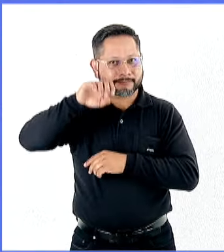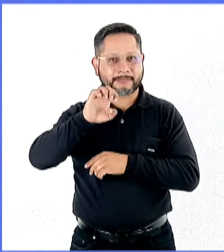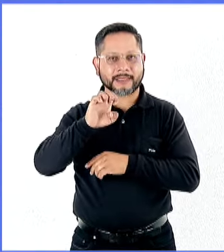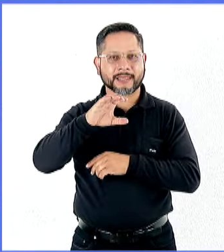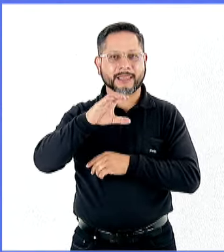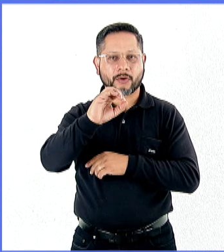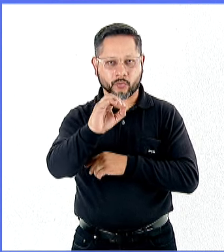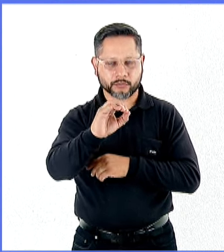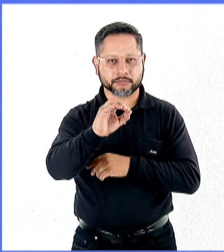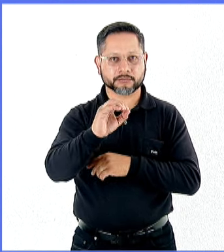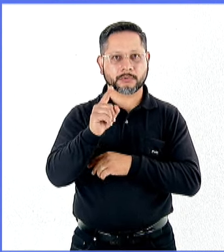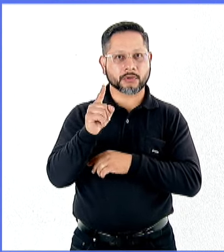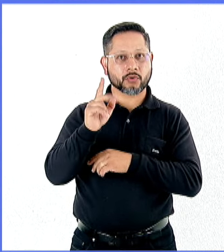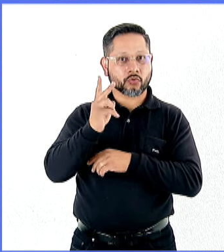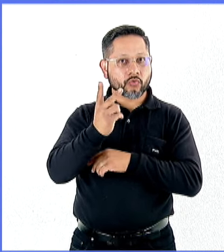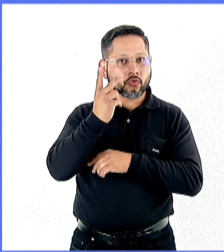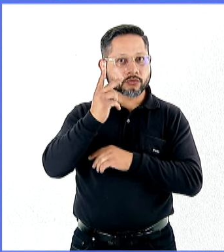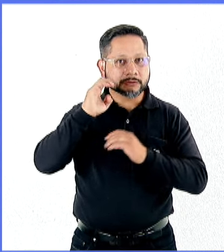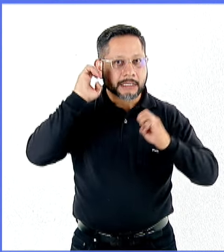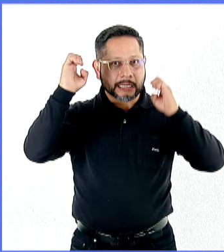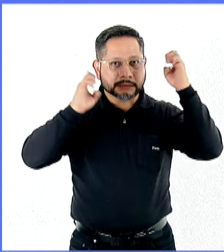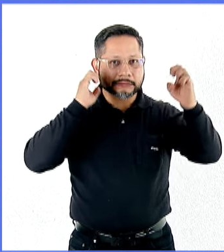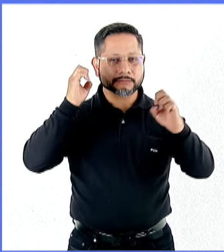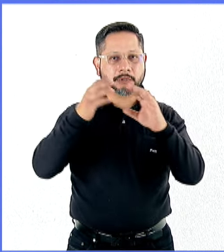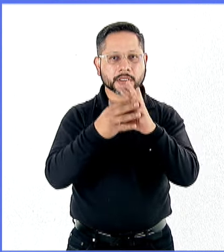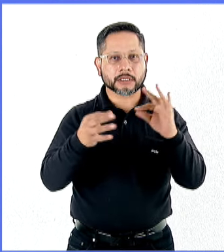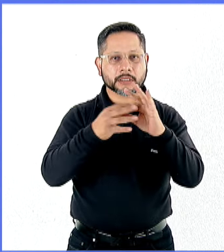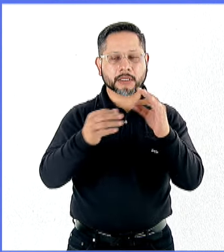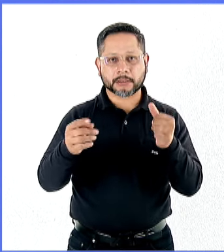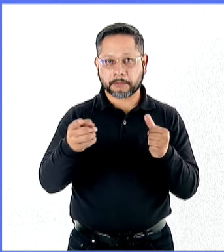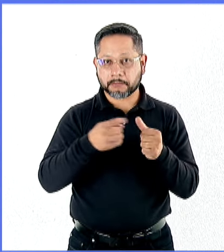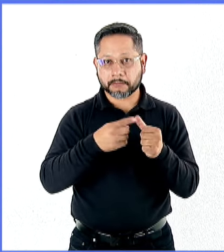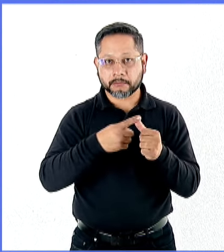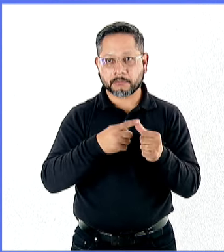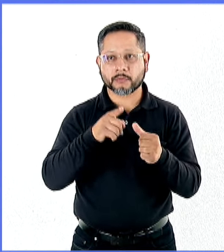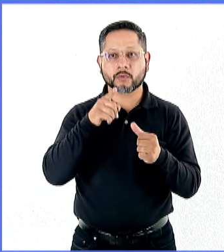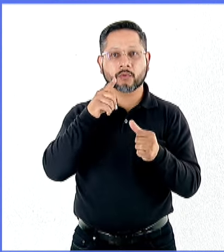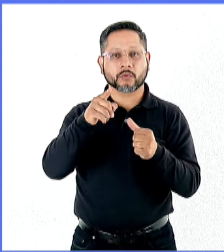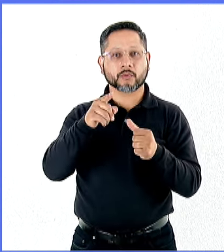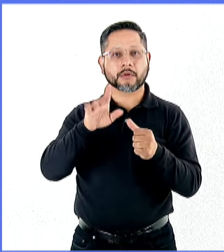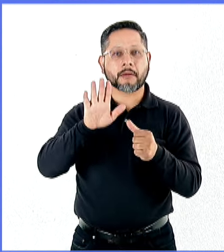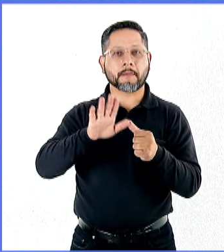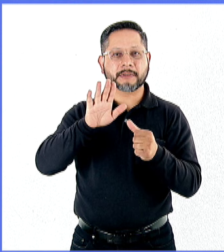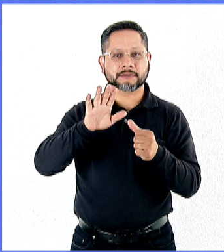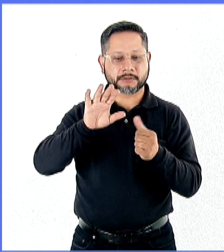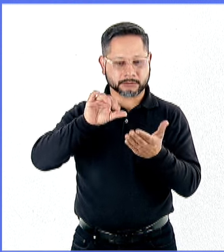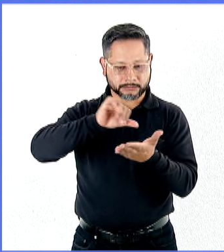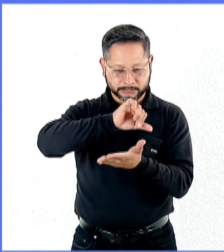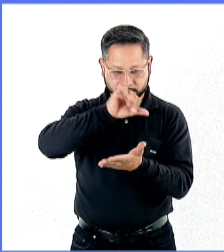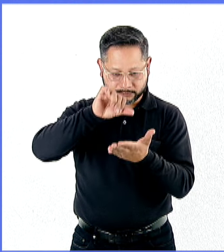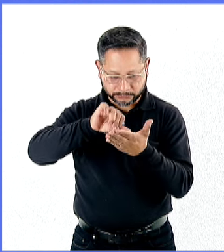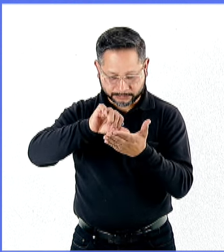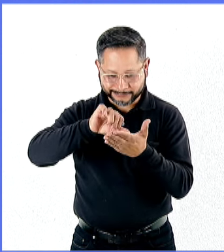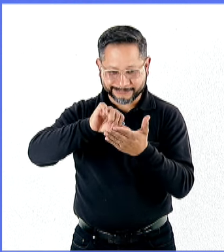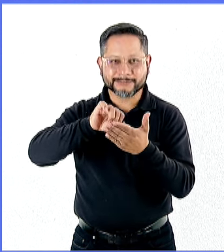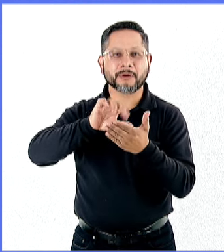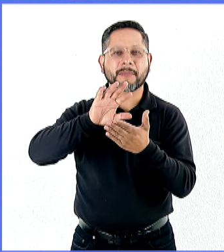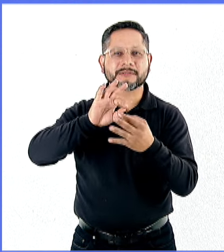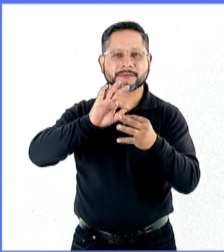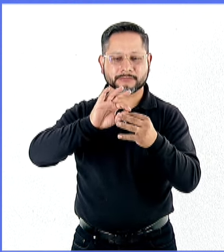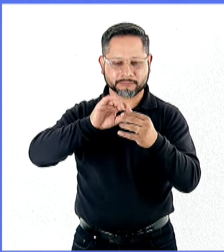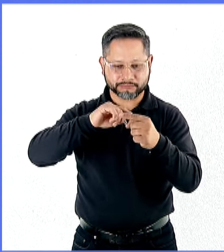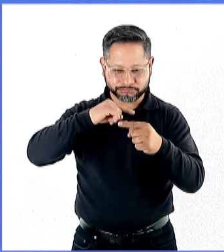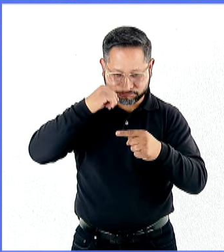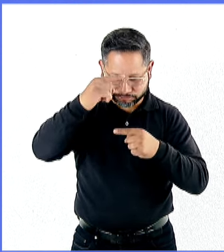visitar dos de sus nuevas exposiciones. La primera es No hay un centro, solo da la vuelta. Se trata de una exposición de